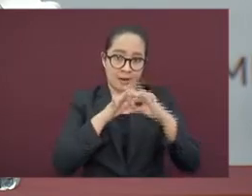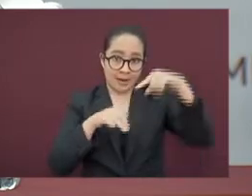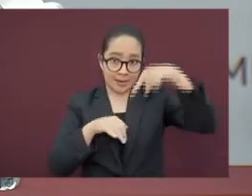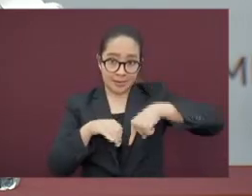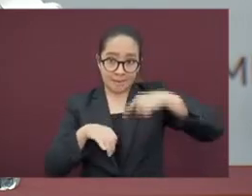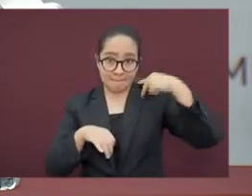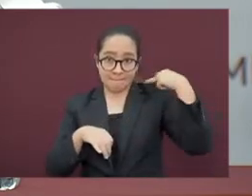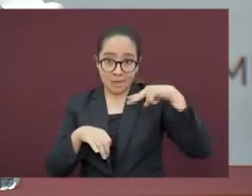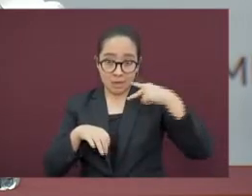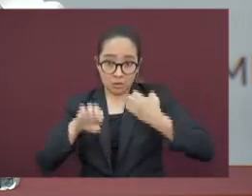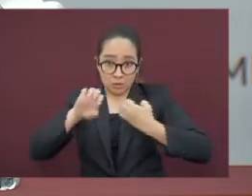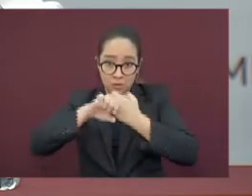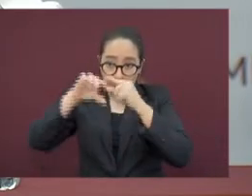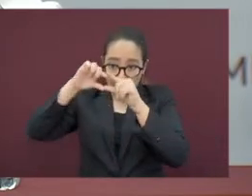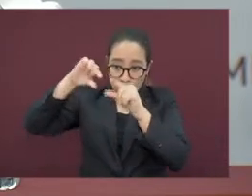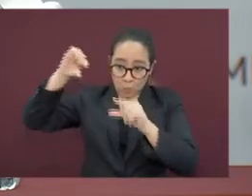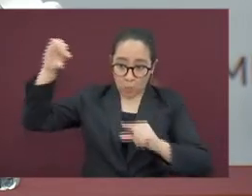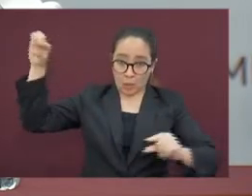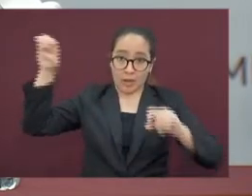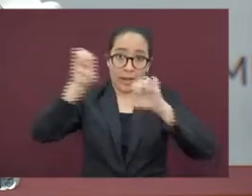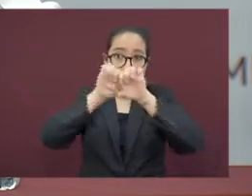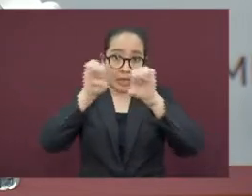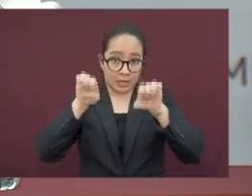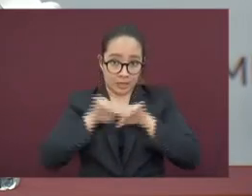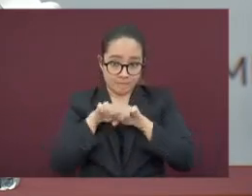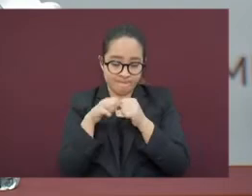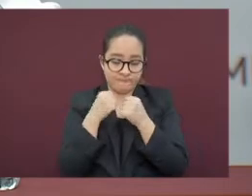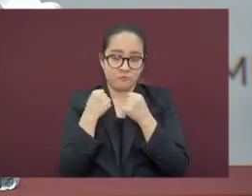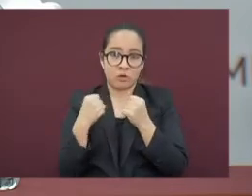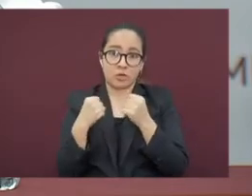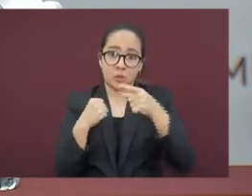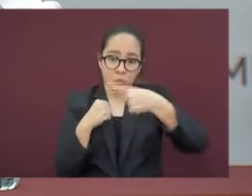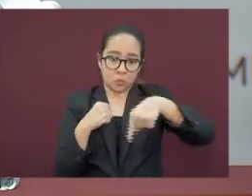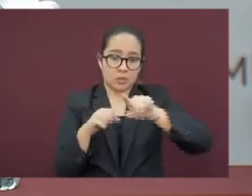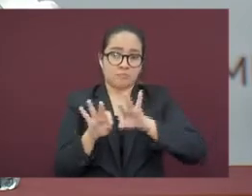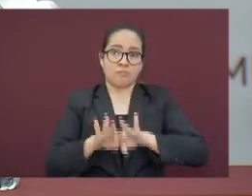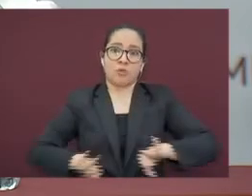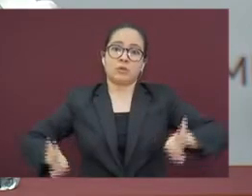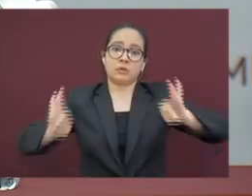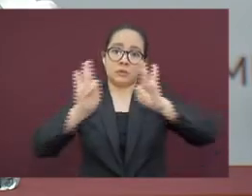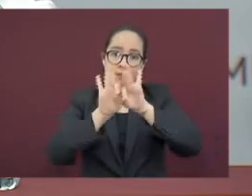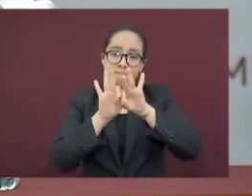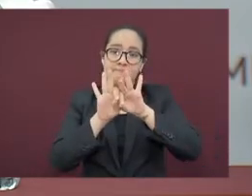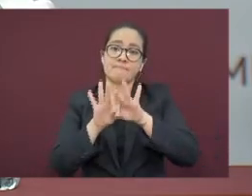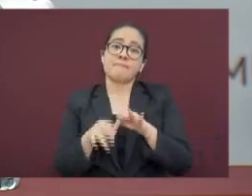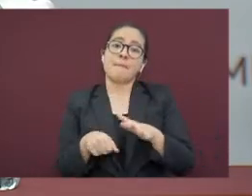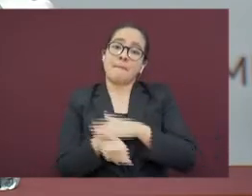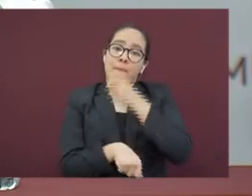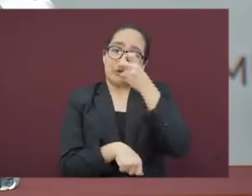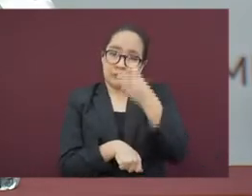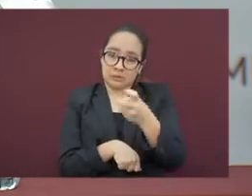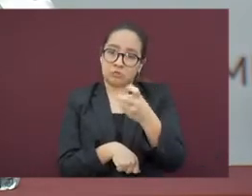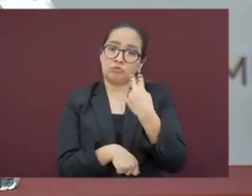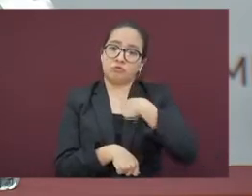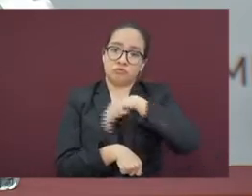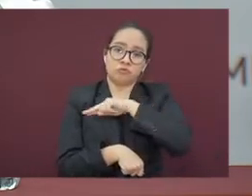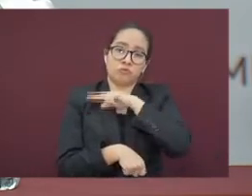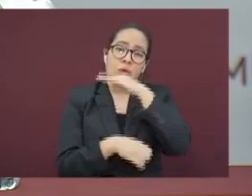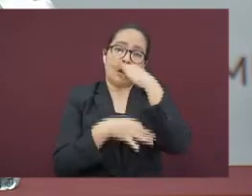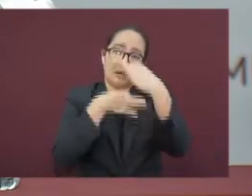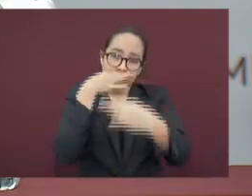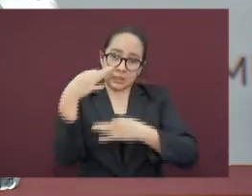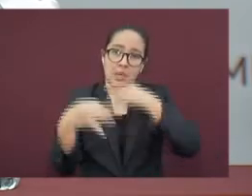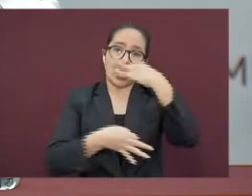en salud y ustedes son parte fundamental. Por ello es que les estamos diciendo